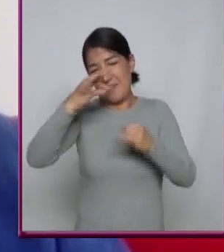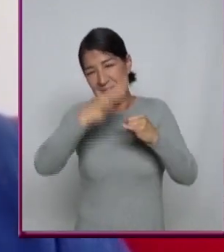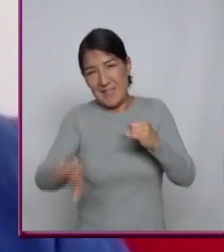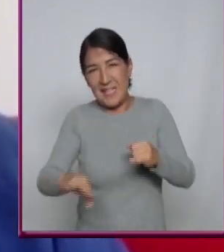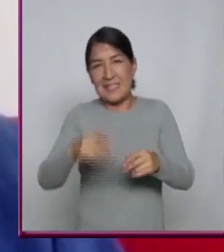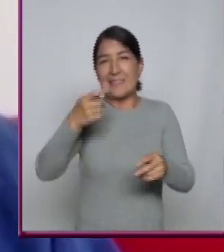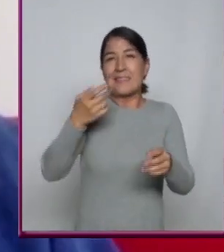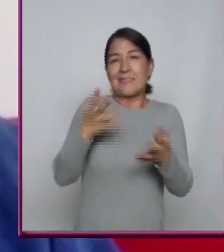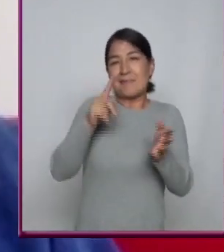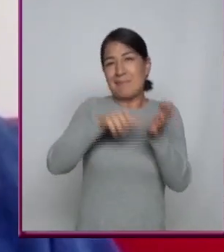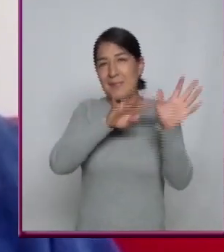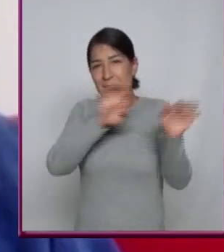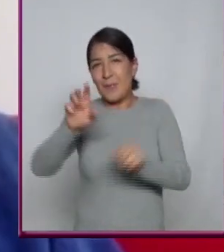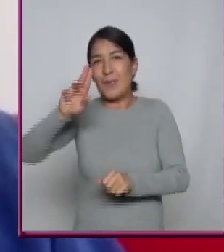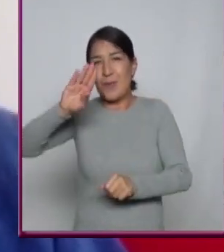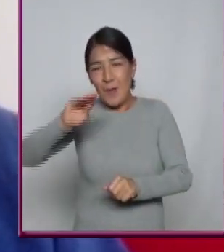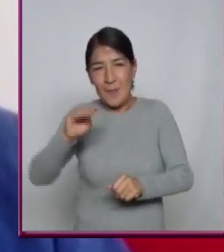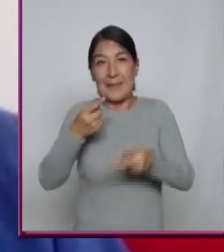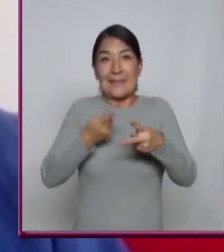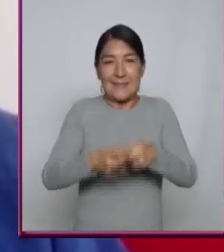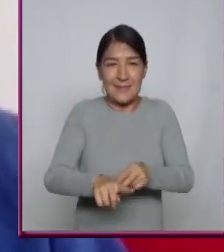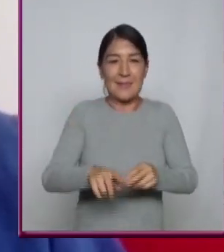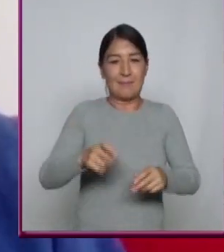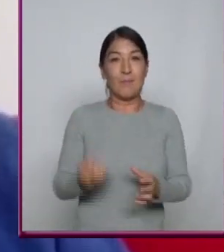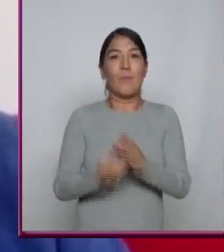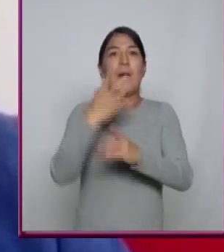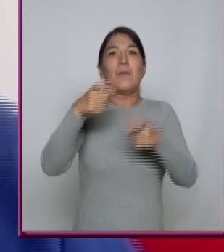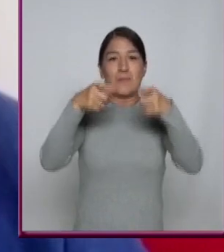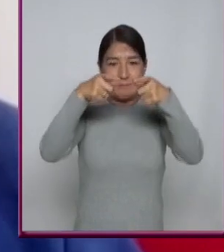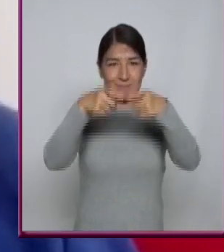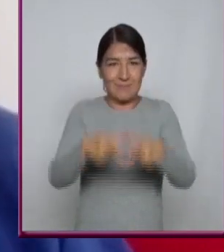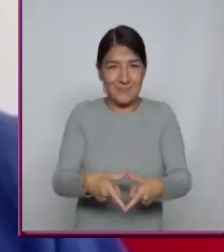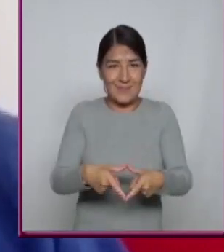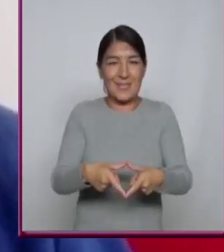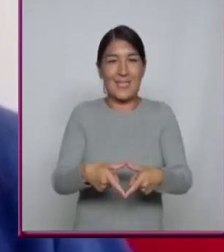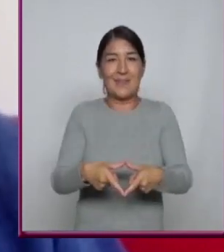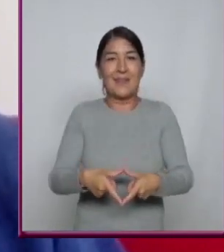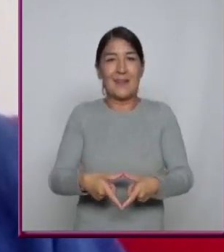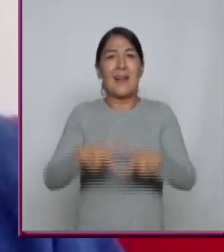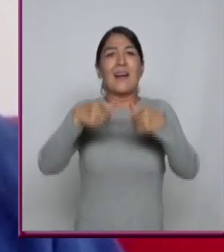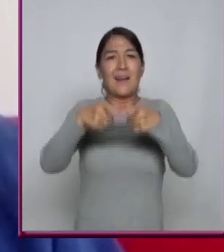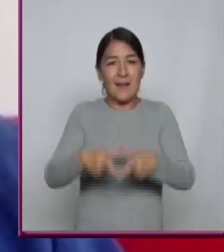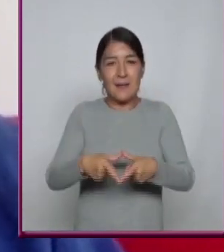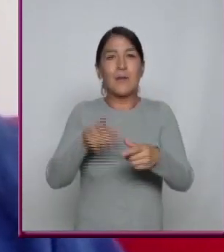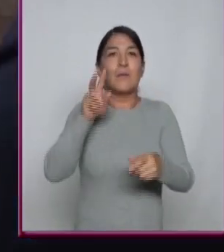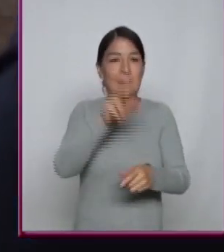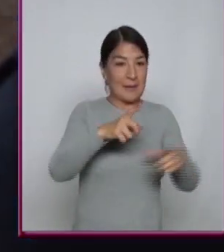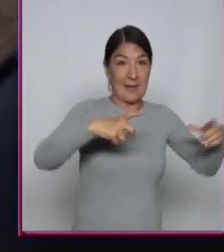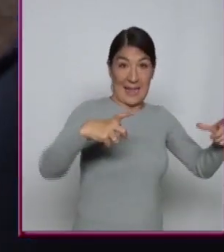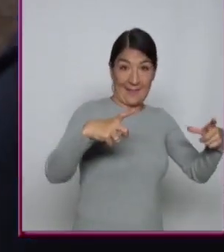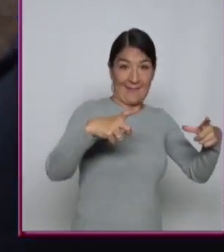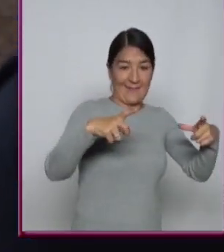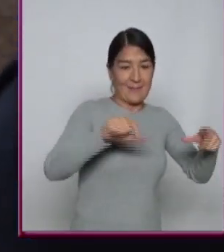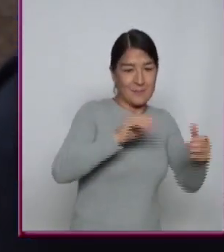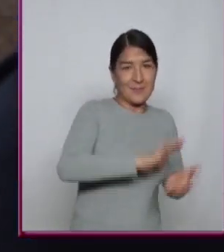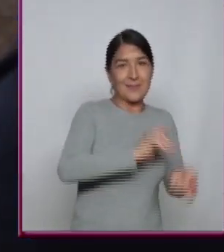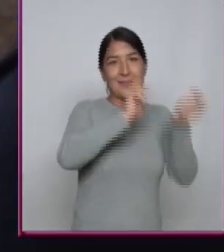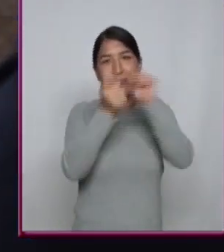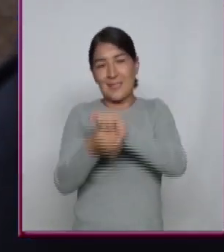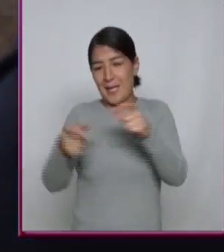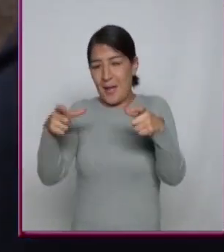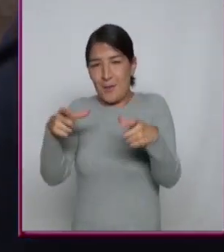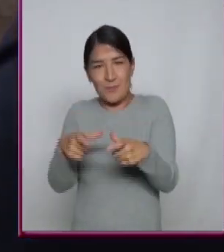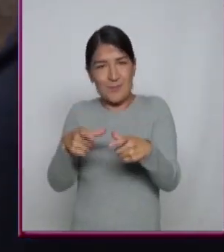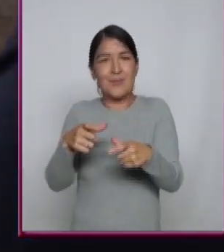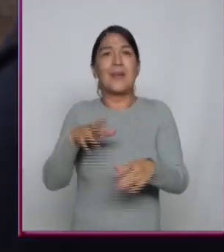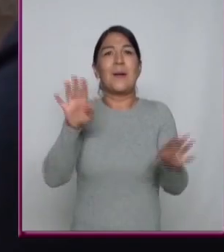Pues da el boom del CD Y que viene a desplazar al vinilo Incluso para mucha gente Pues